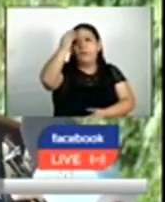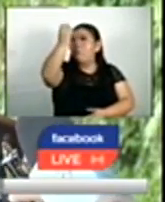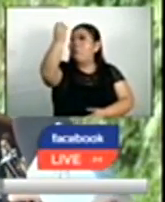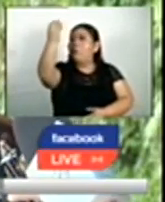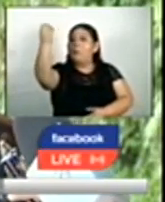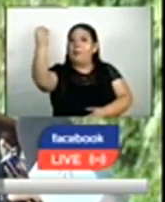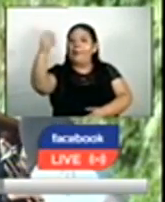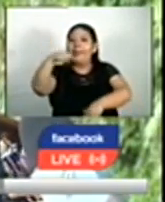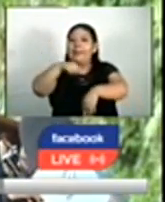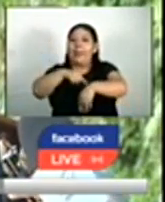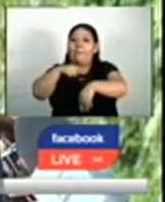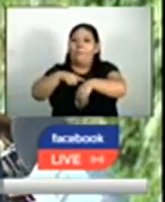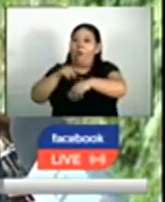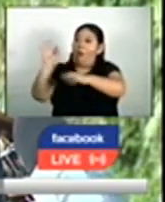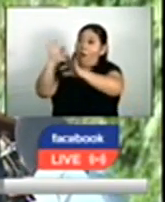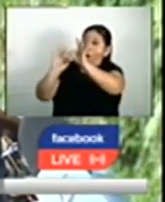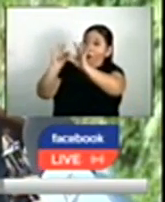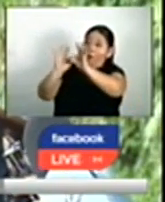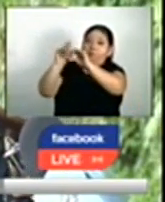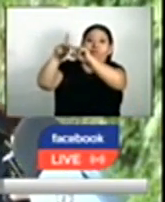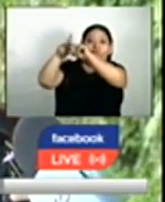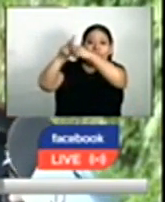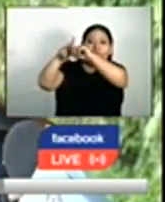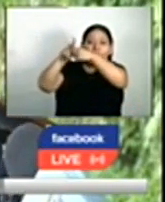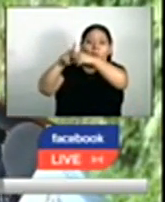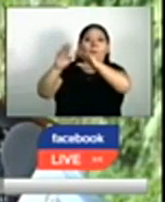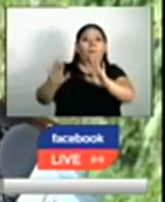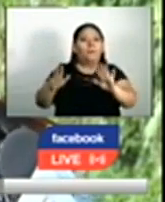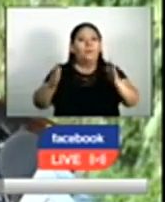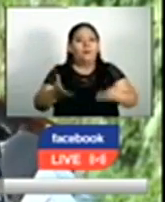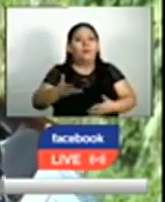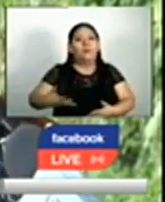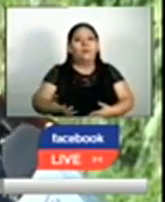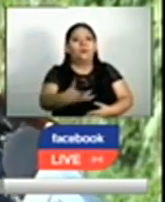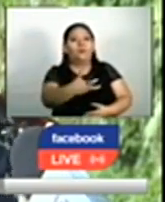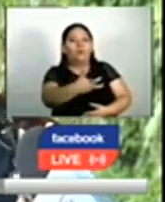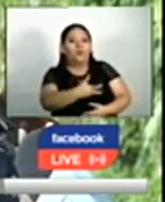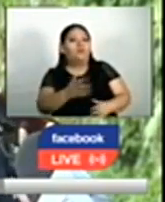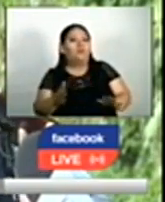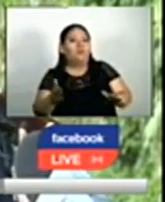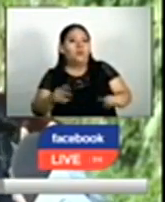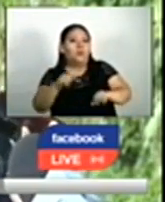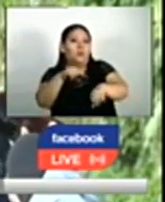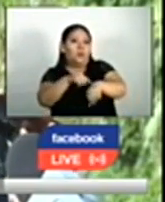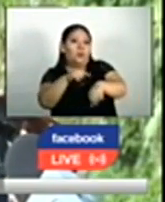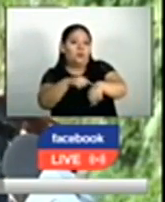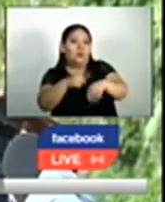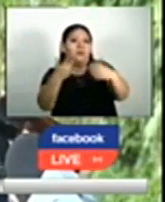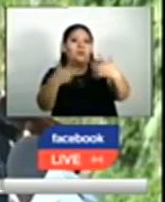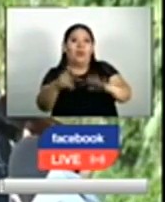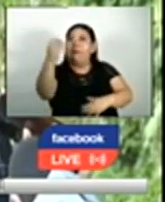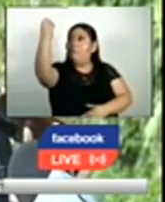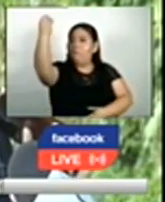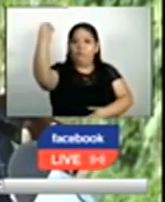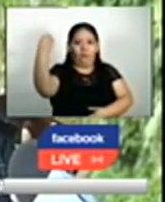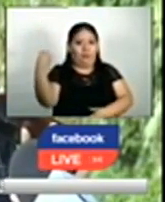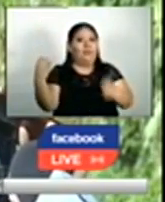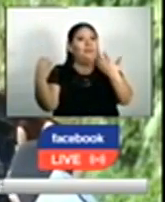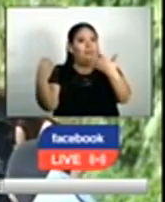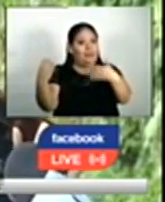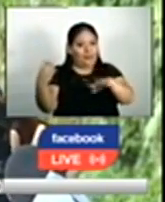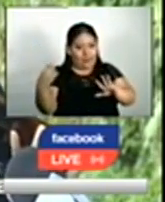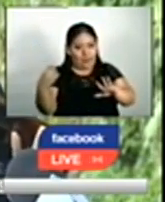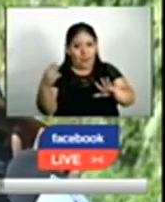calibración también, cuando estamos haciendo el cambio donde ya existen puntos semáforizados, pues